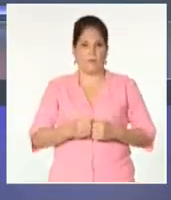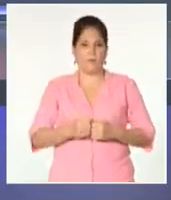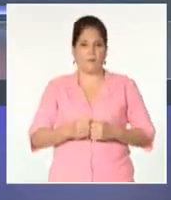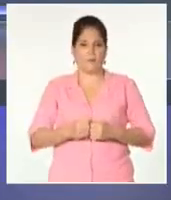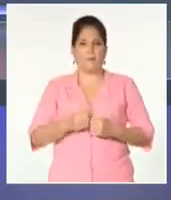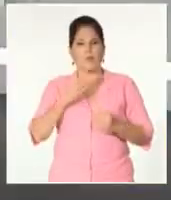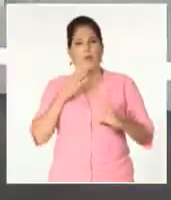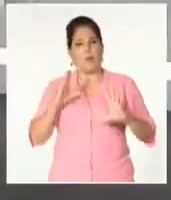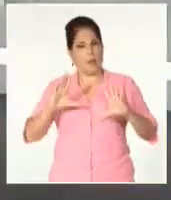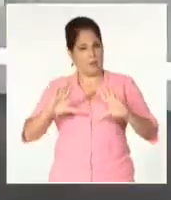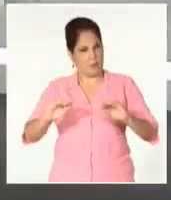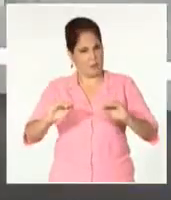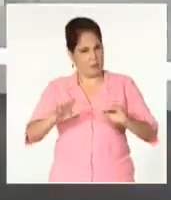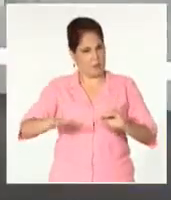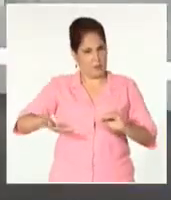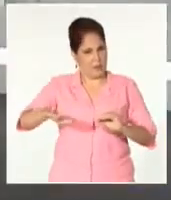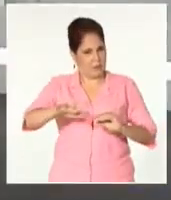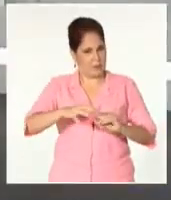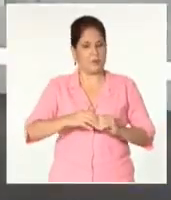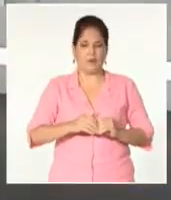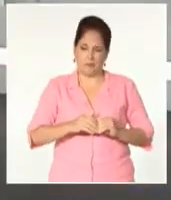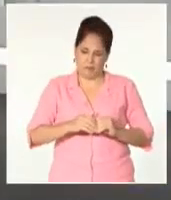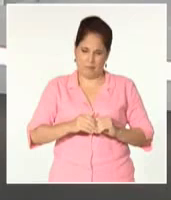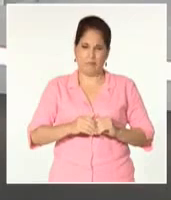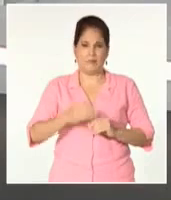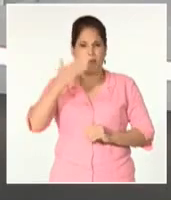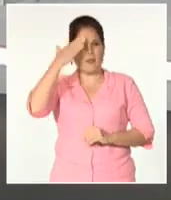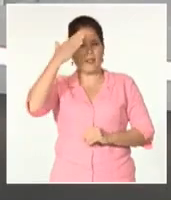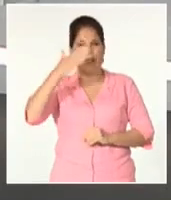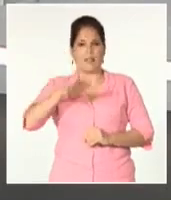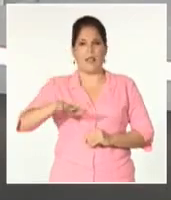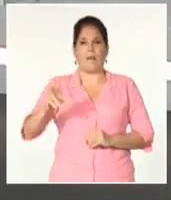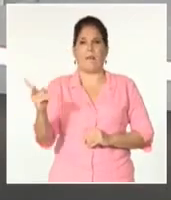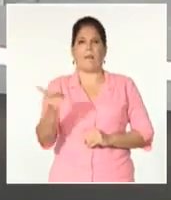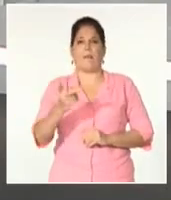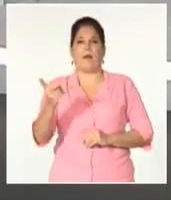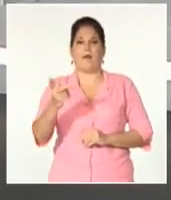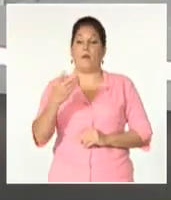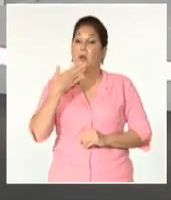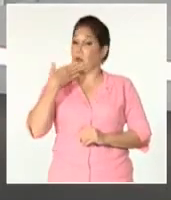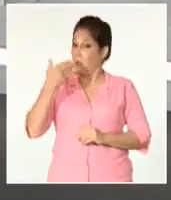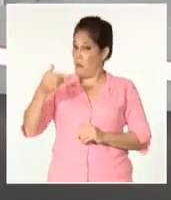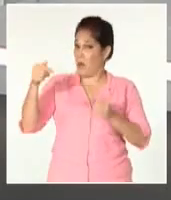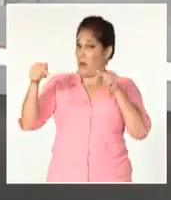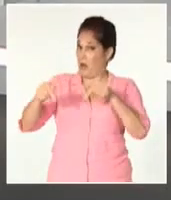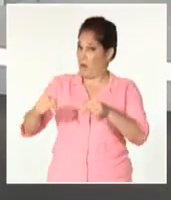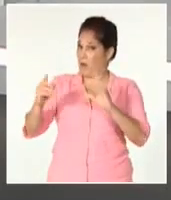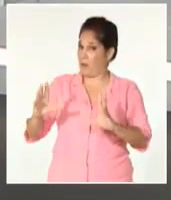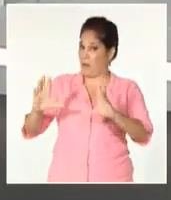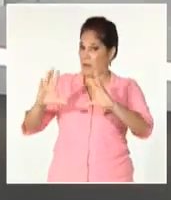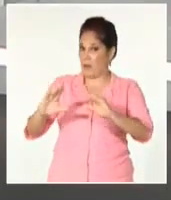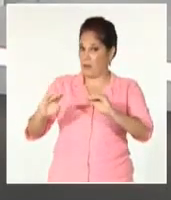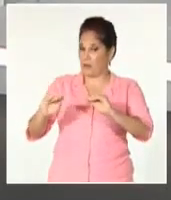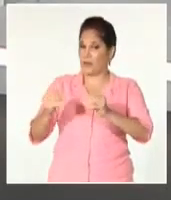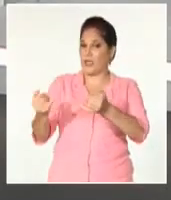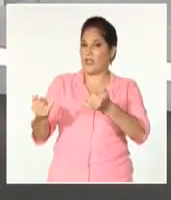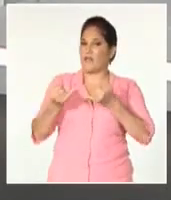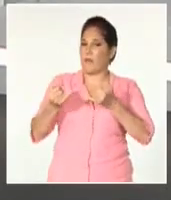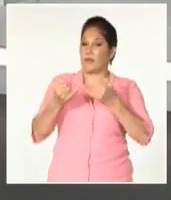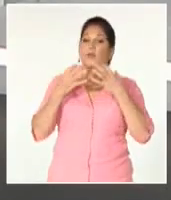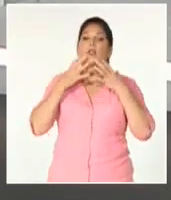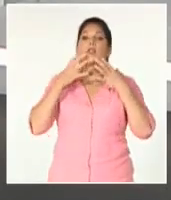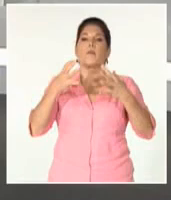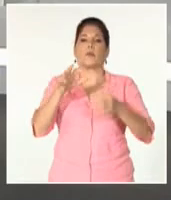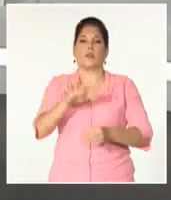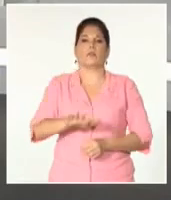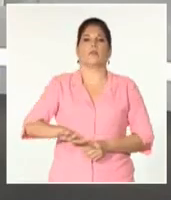Abdiel, bienvenido. Sí, muchísimas gracias, Giselle. Rey, es un gusto estar junto a ustedes en esta emisión y, por supuesto, con una información tan importante